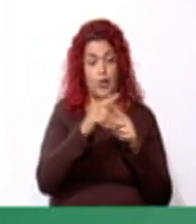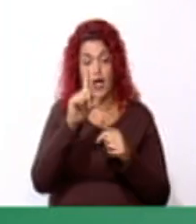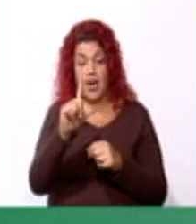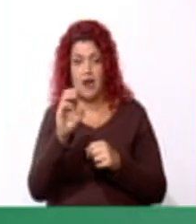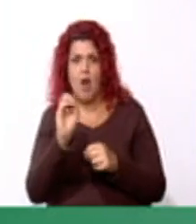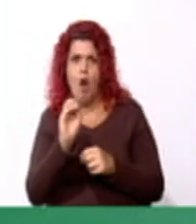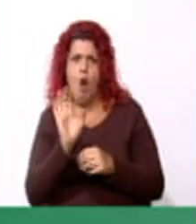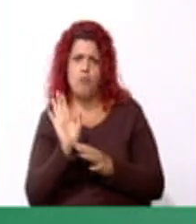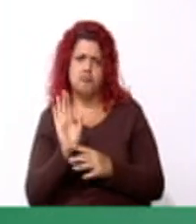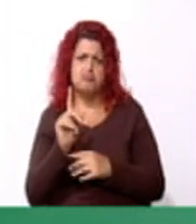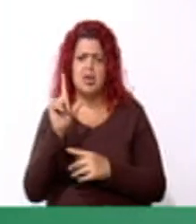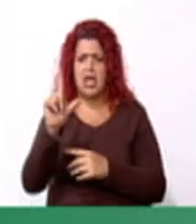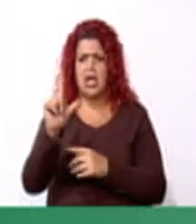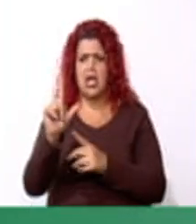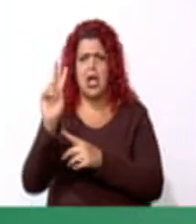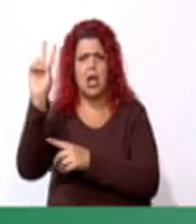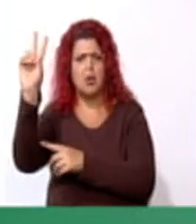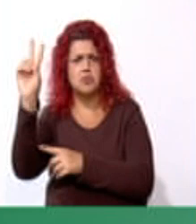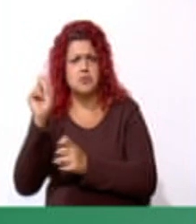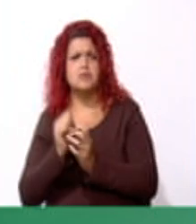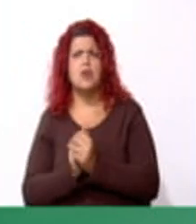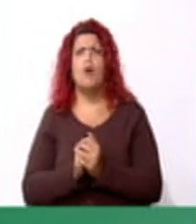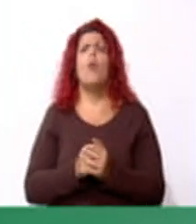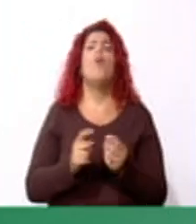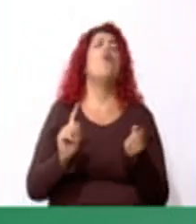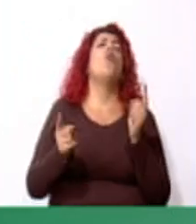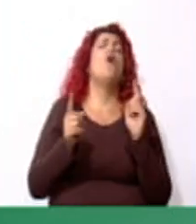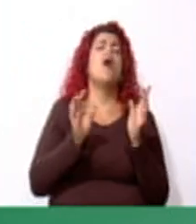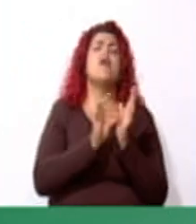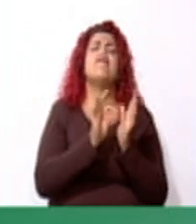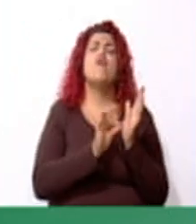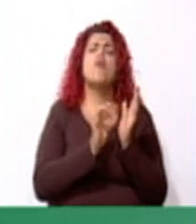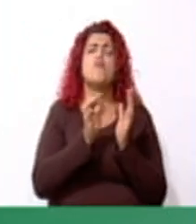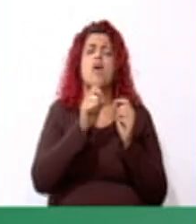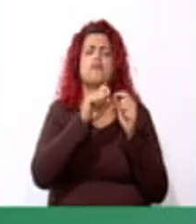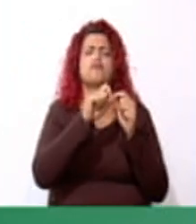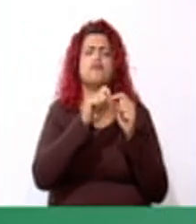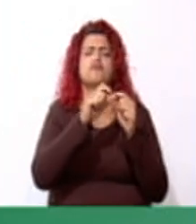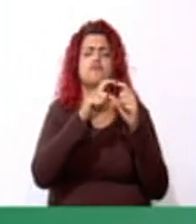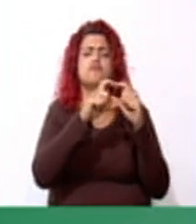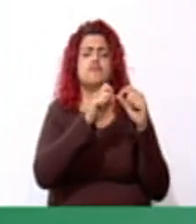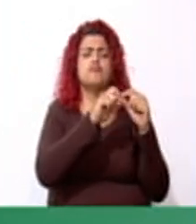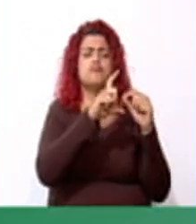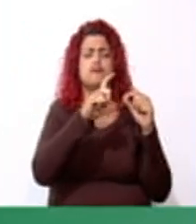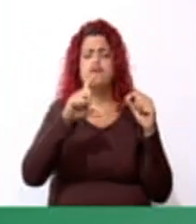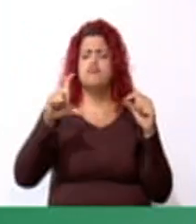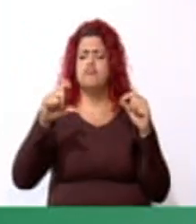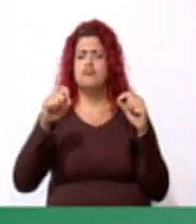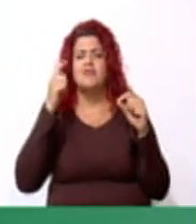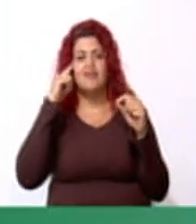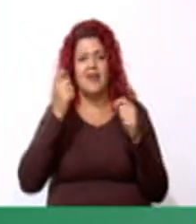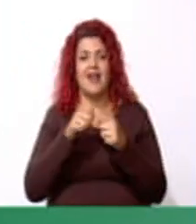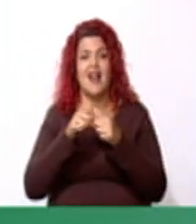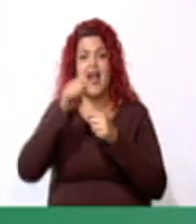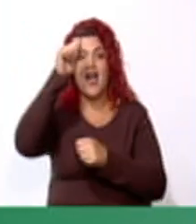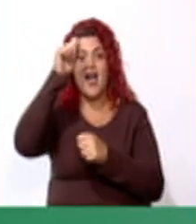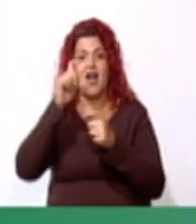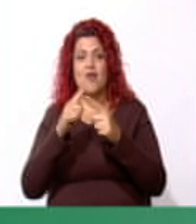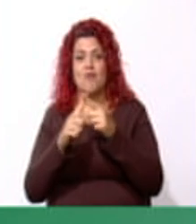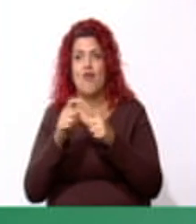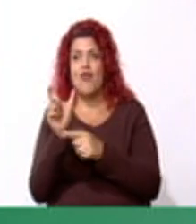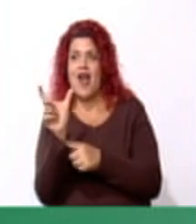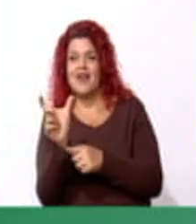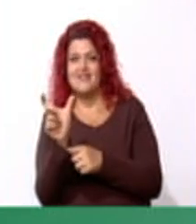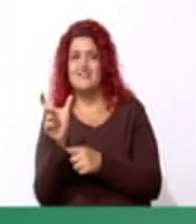dos. ¿Cuál era la fórmula del rectángulo? Largo por ancho. Muy bien. ¿Y